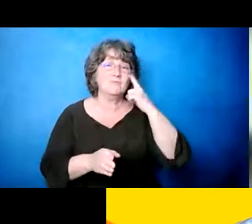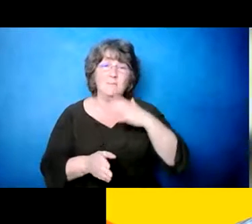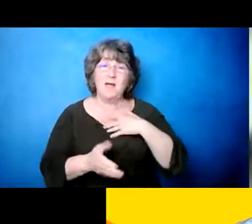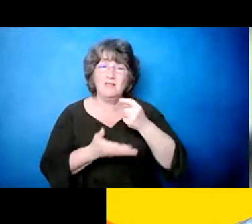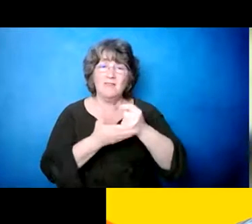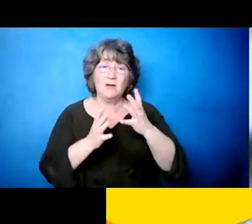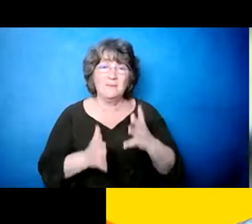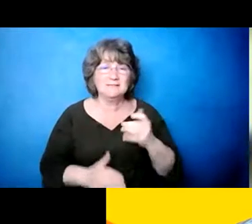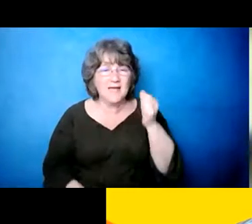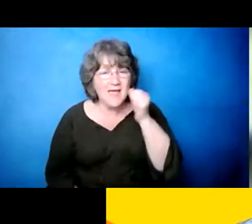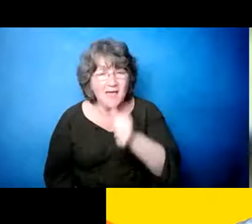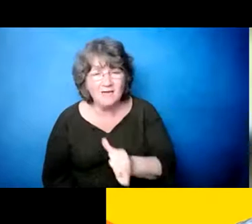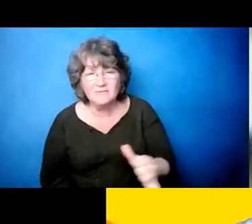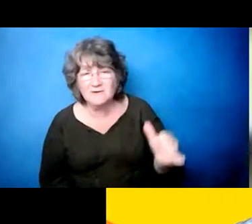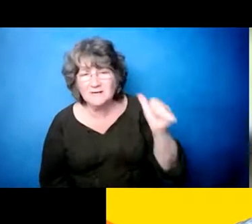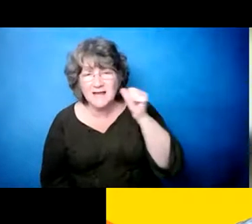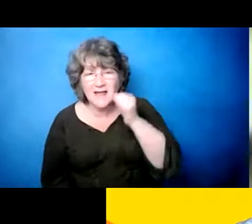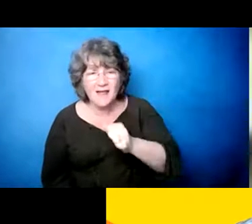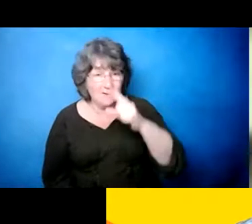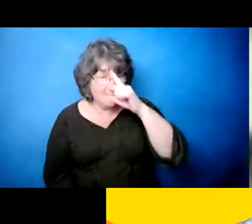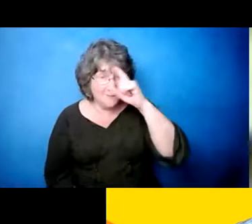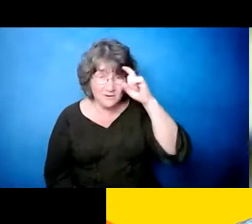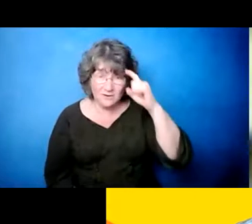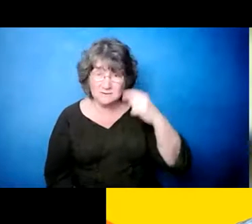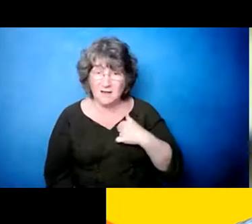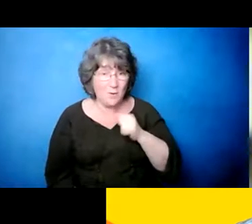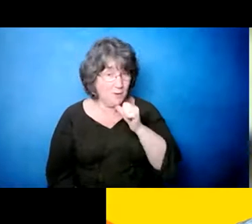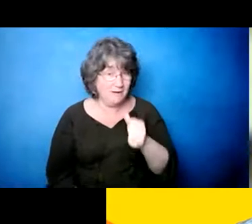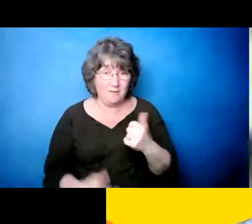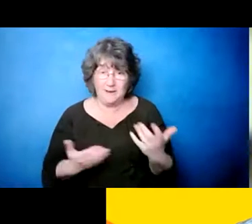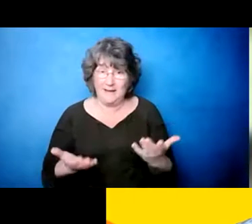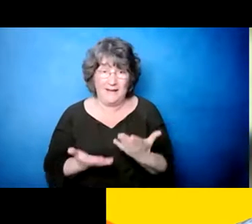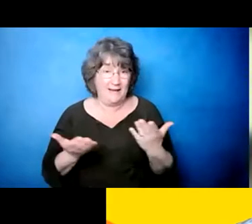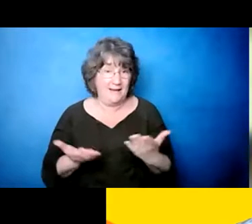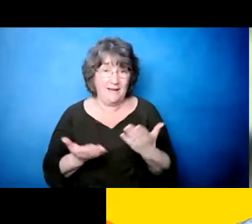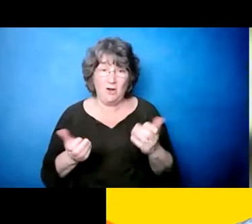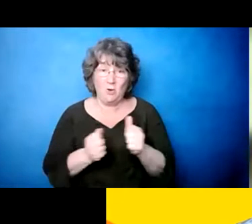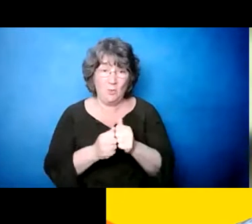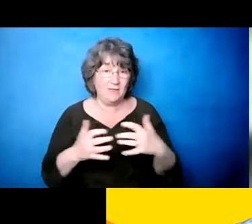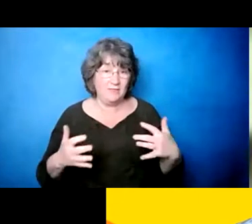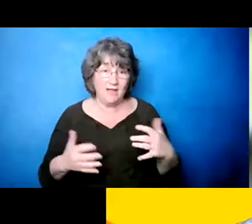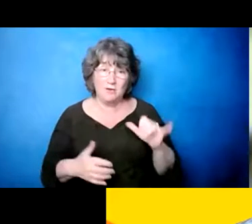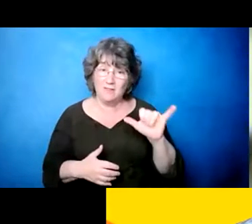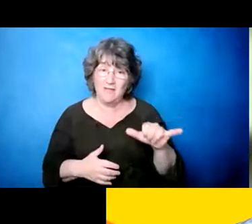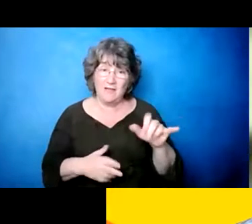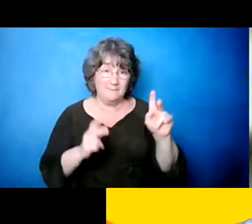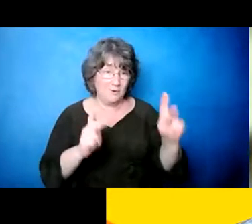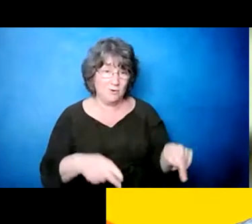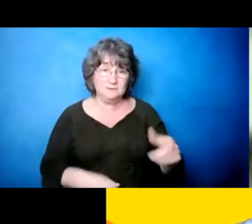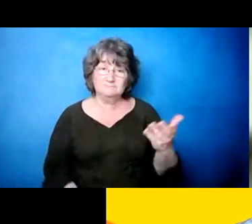y eso es algo que yo de la gracia e e todos los días porque yo no estuviera aquí